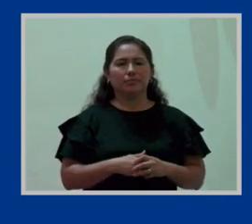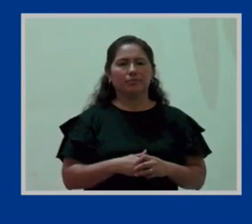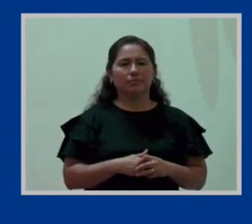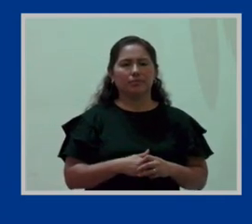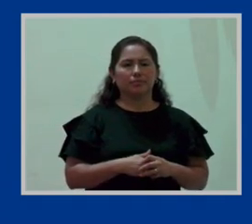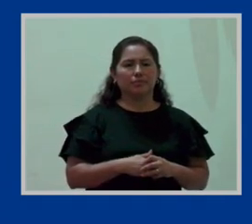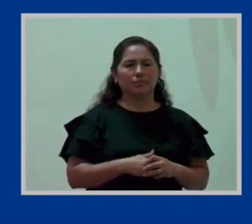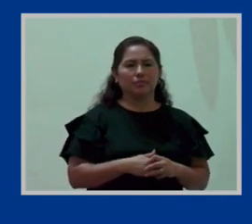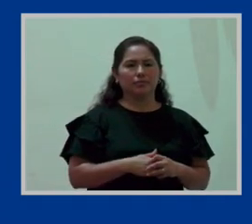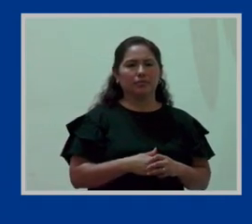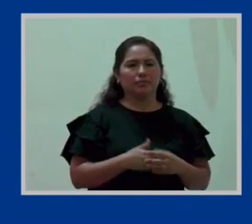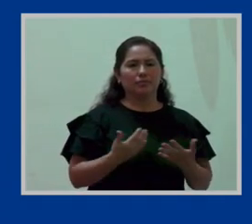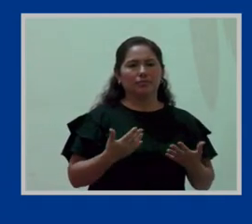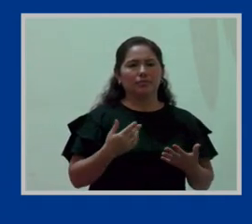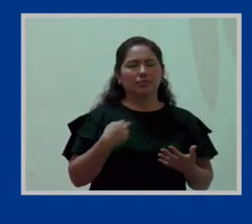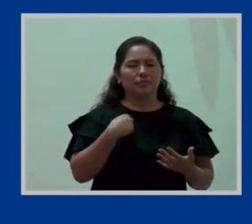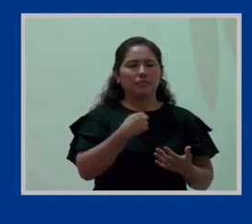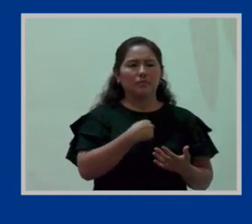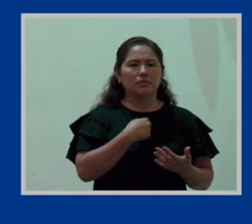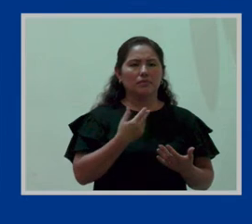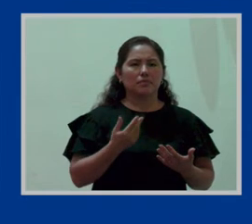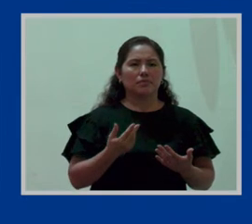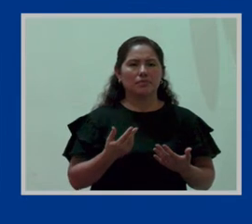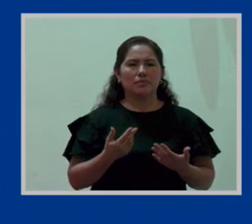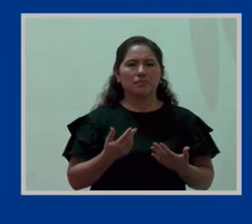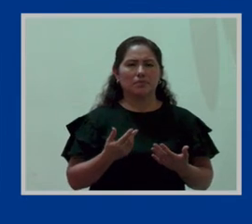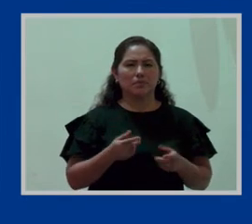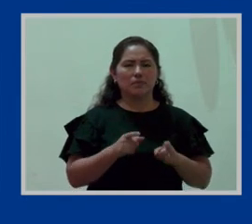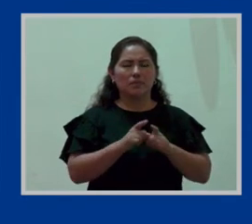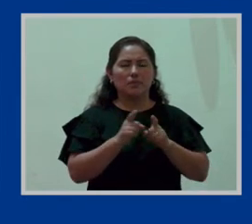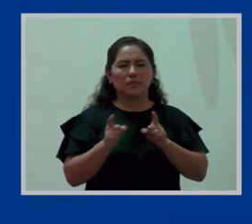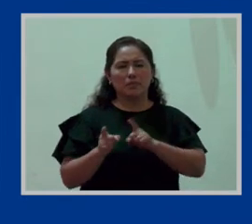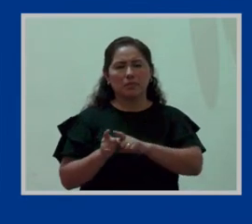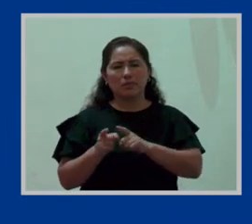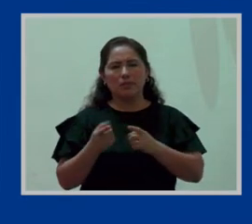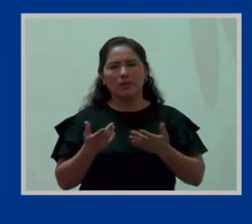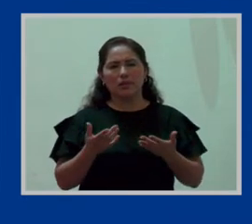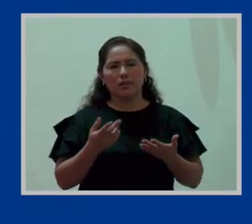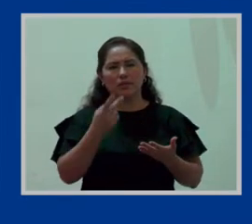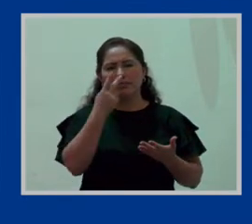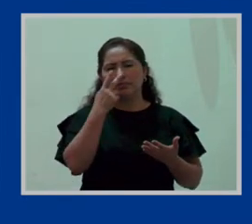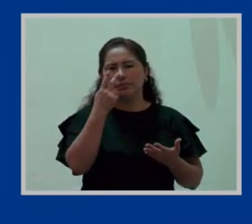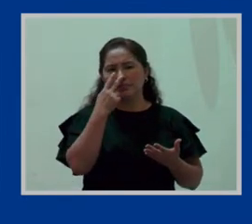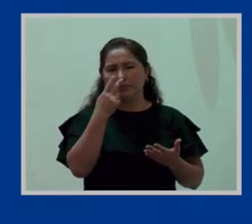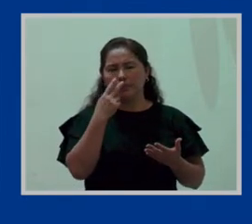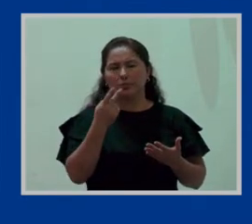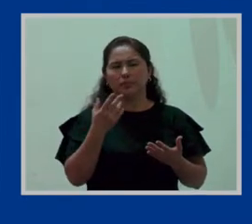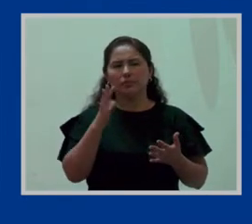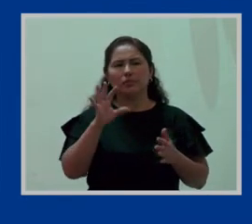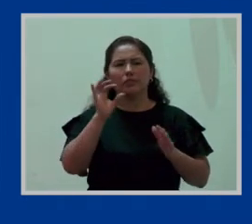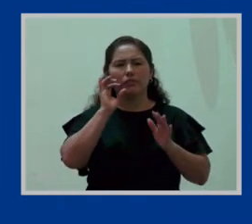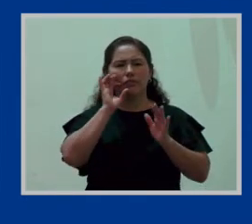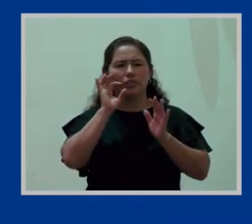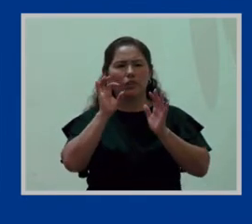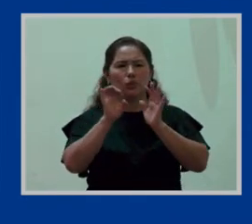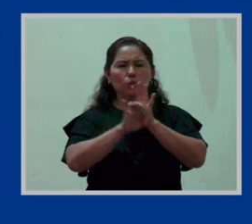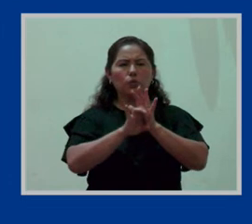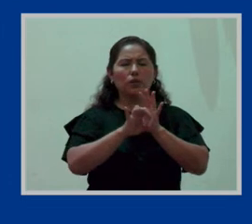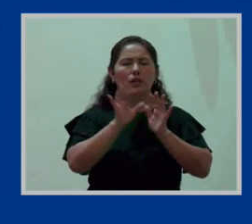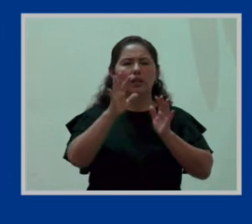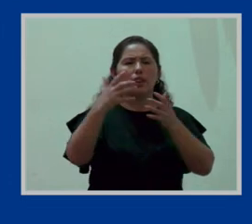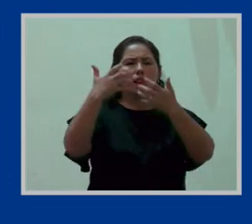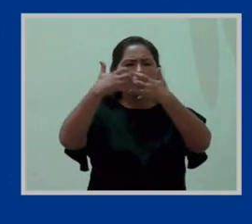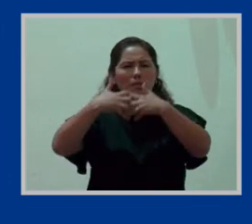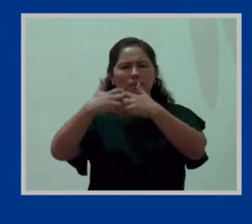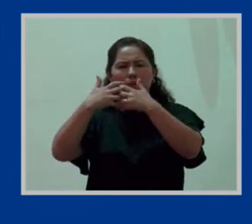y estamos, digamos, o sea, inmuebles, entonces se ve la figura de la empresa